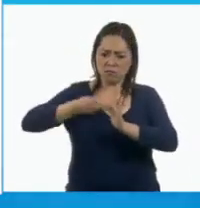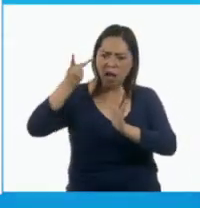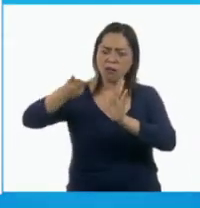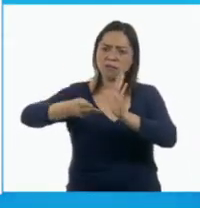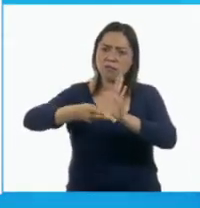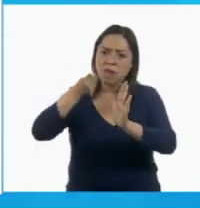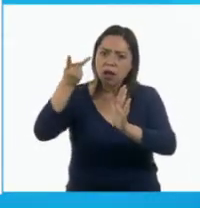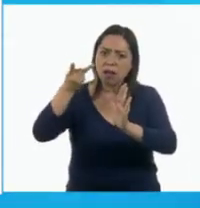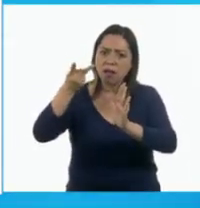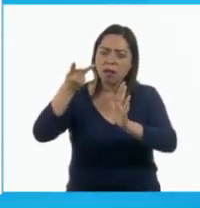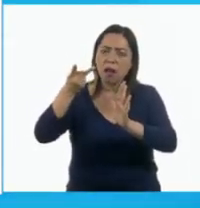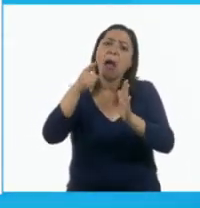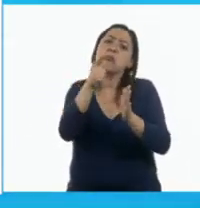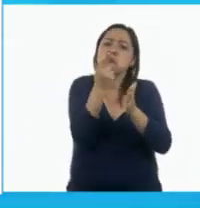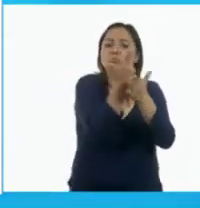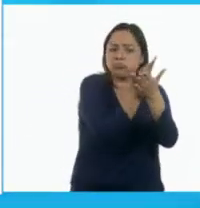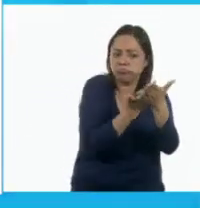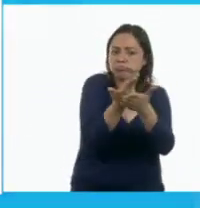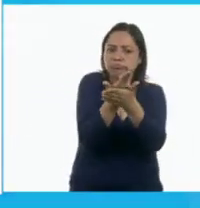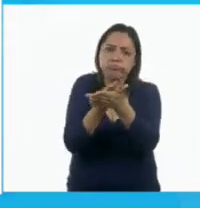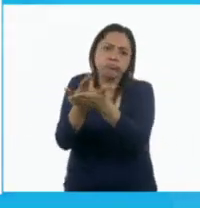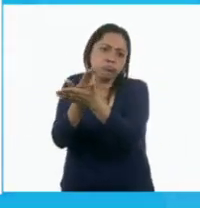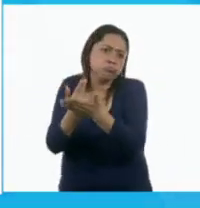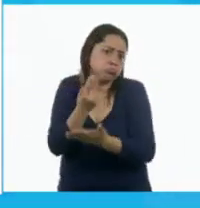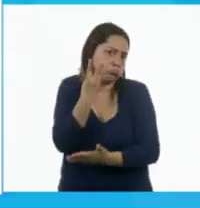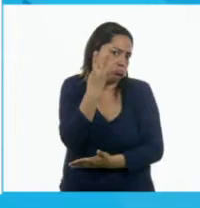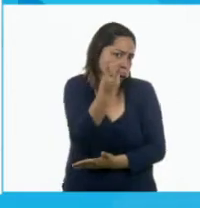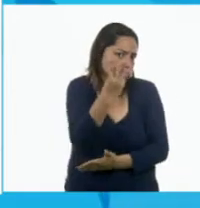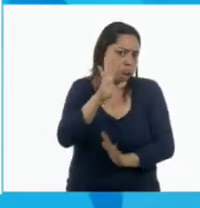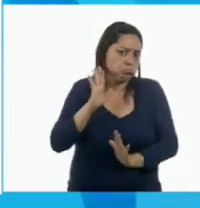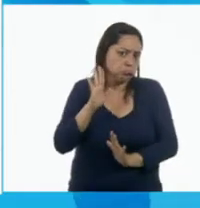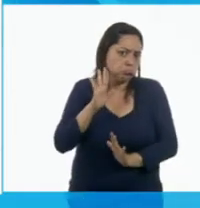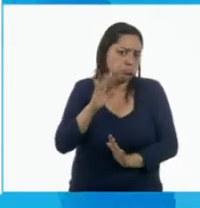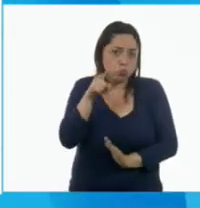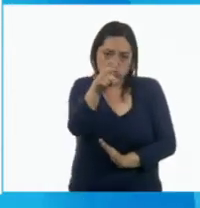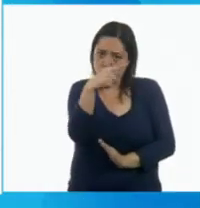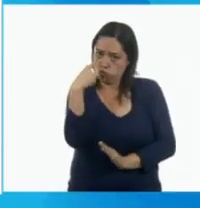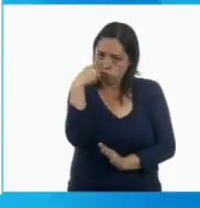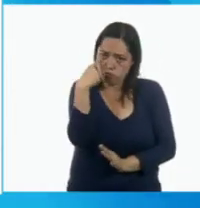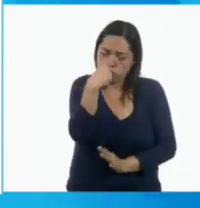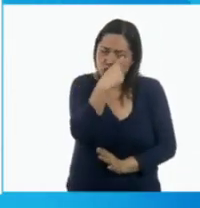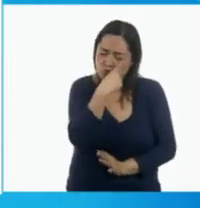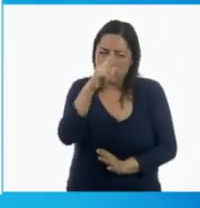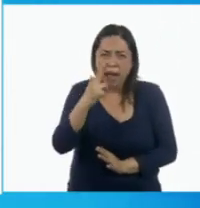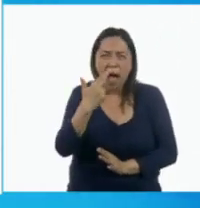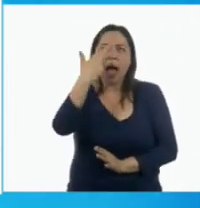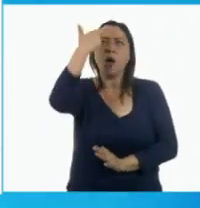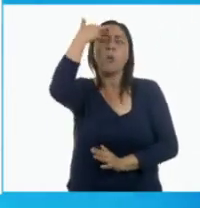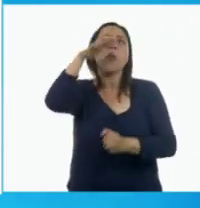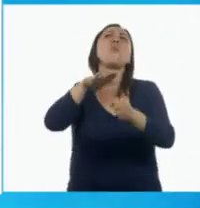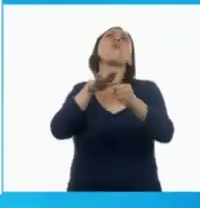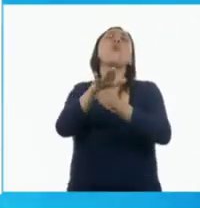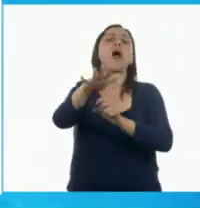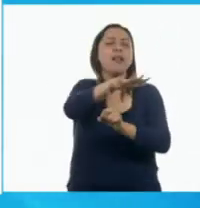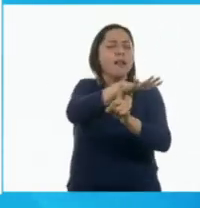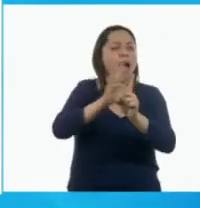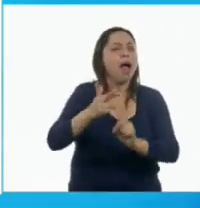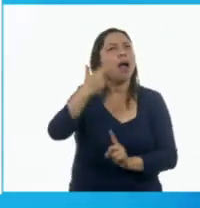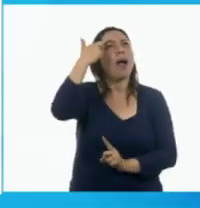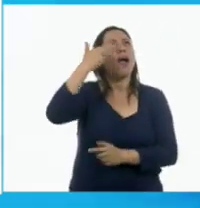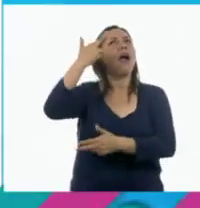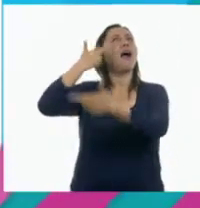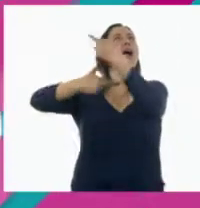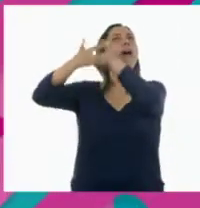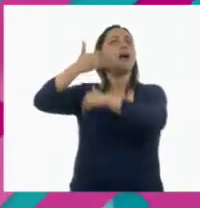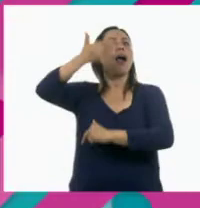dibujar tres dibujos diferentes. Todo depende cuál es la situación que te haya hecho sentir de esta manera.